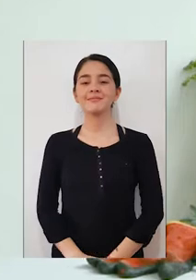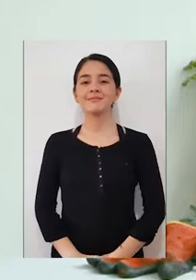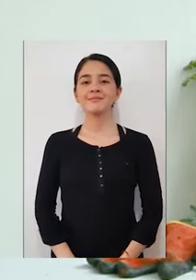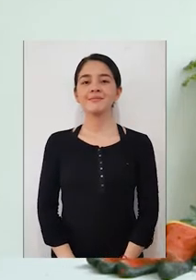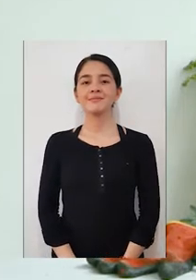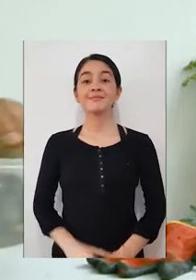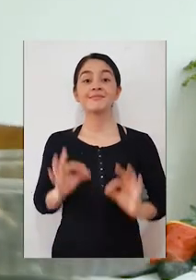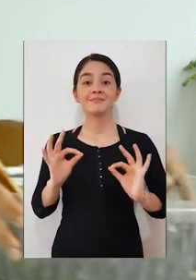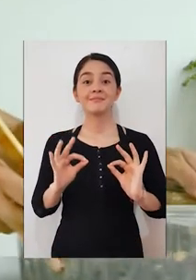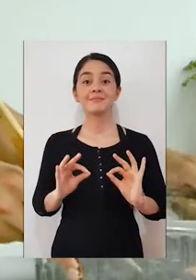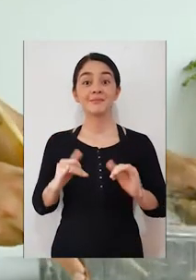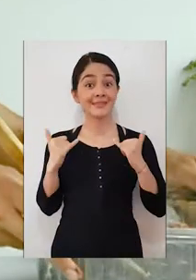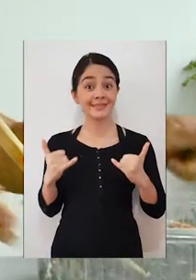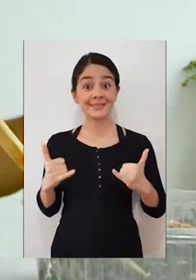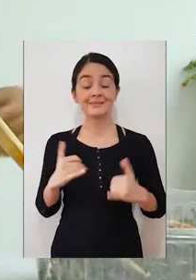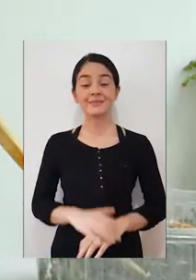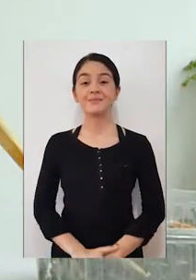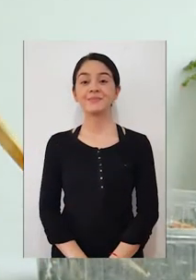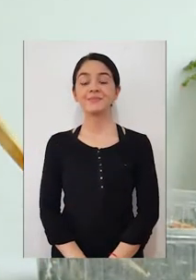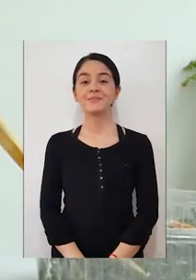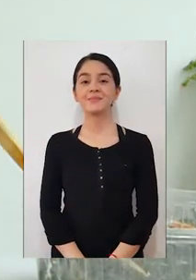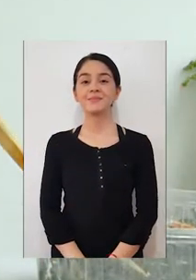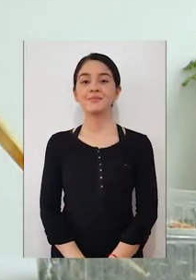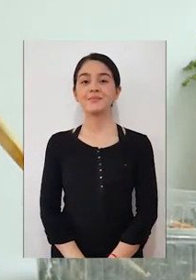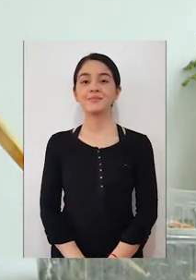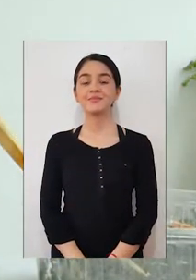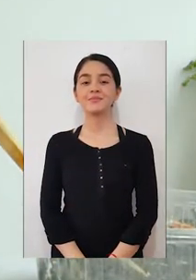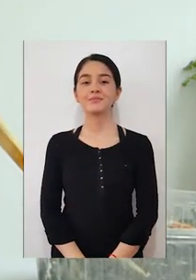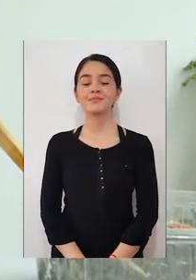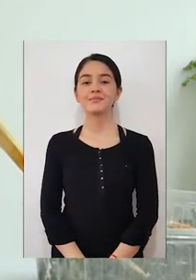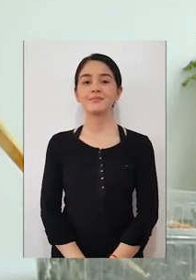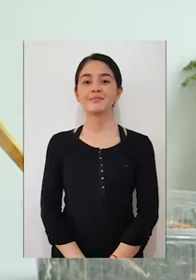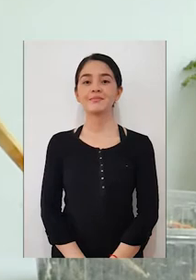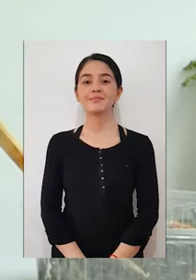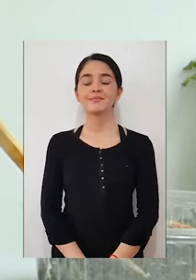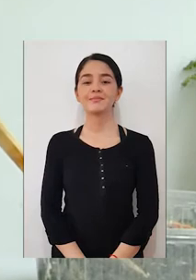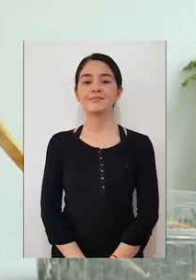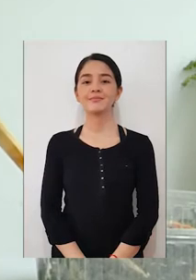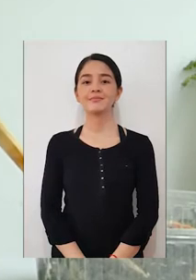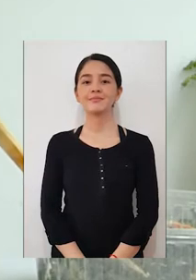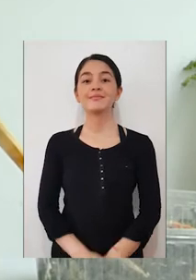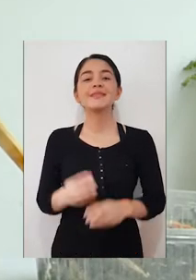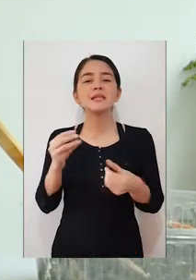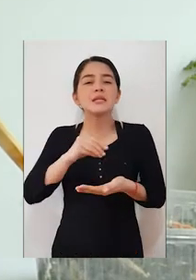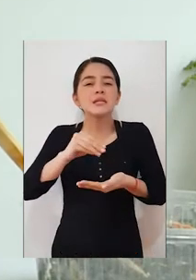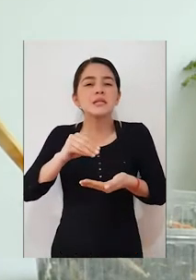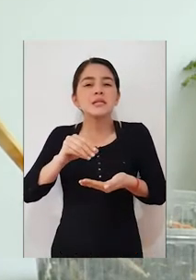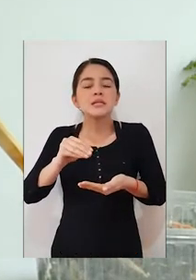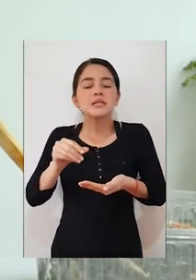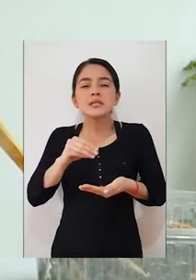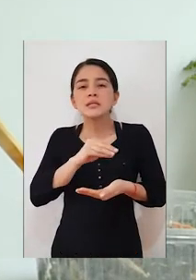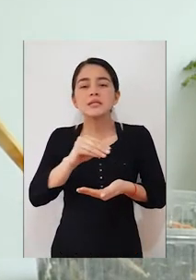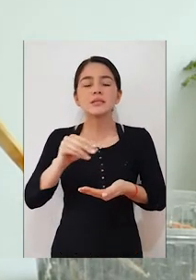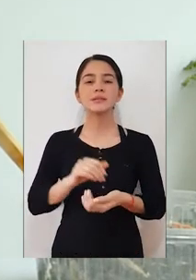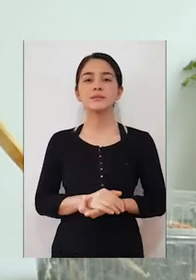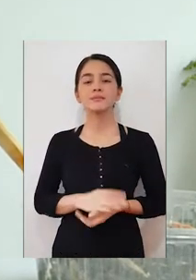bien. Cuando ya lo tengamos, vamos a preparar nuestras semillas. Como les dije, vamos